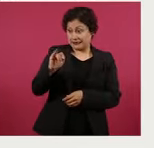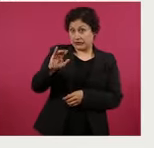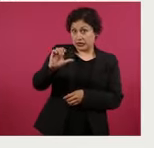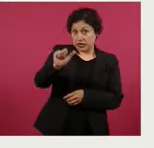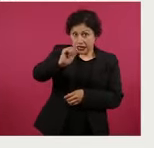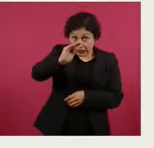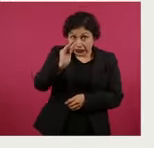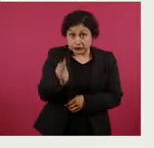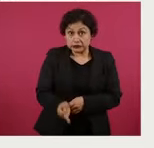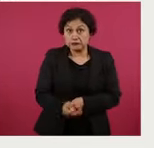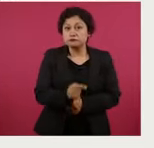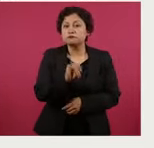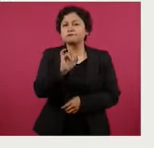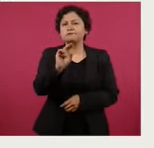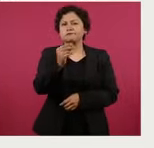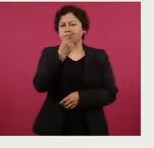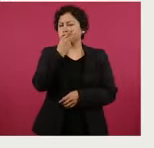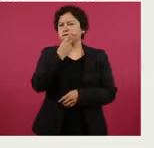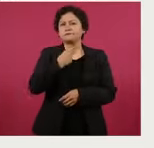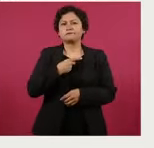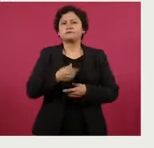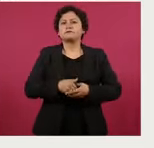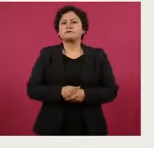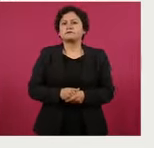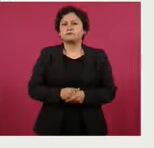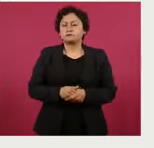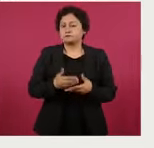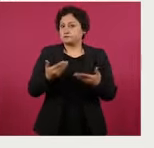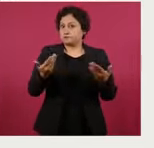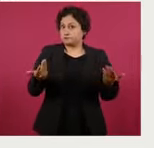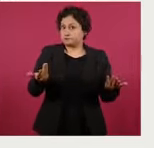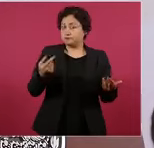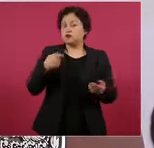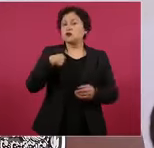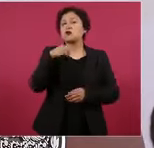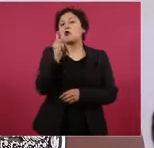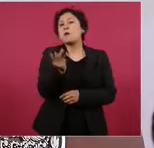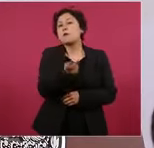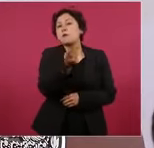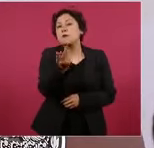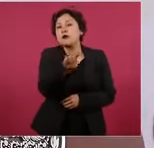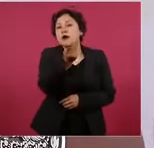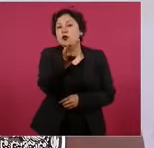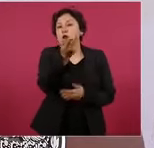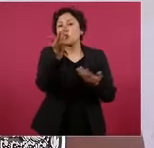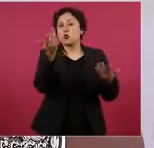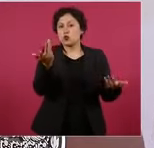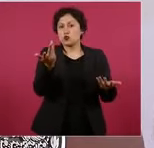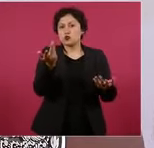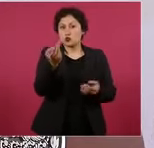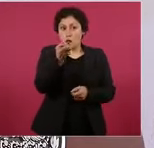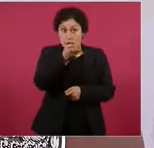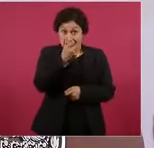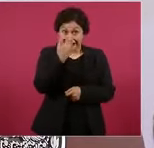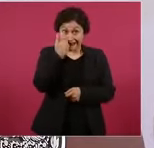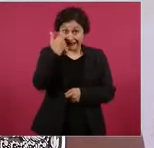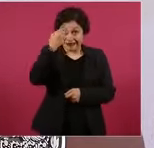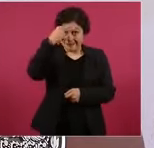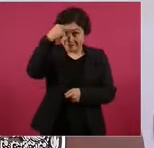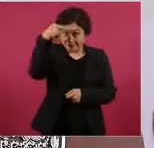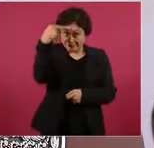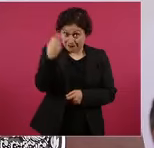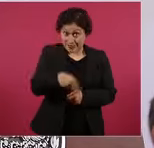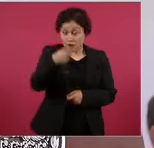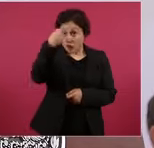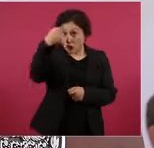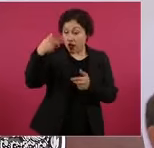si ese es el México que queremos para nuestros hijos, nuestros nietos,